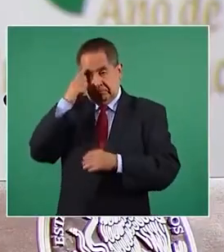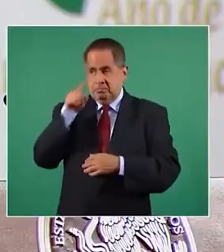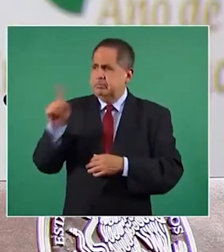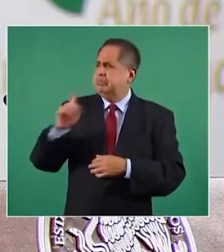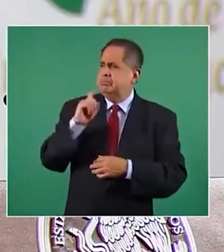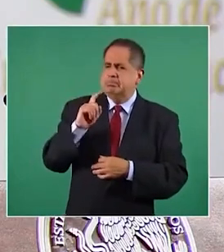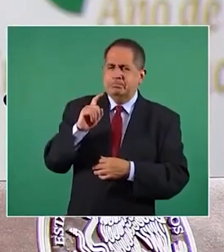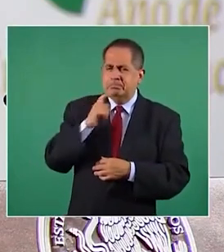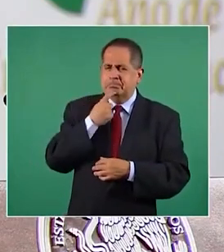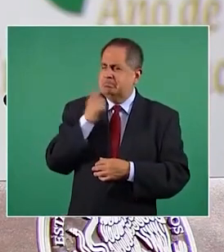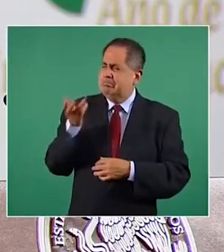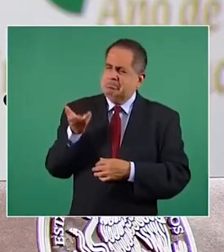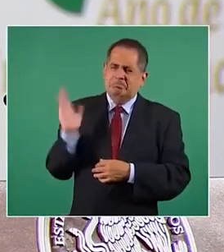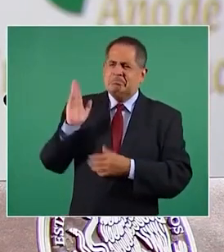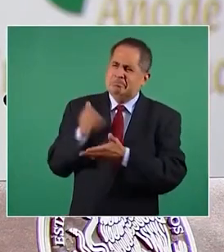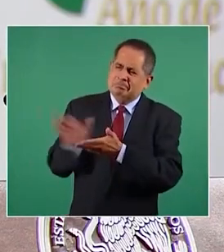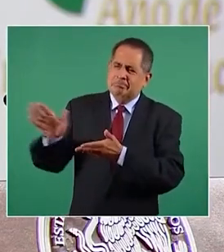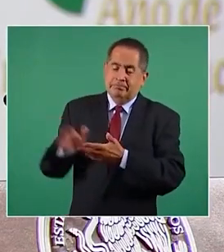vaya.